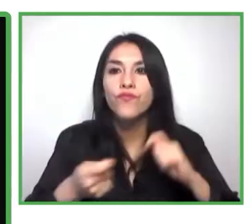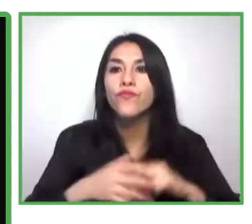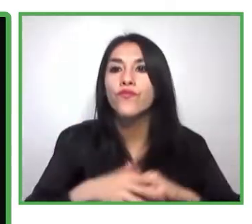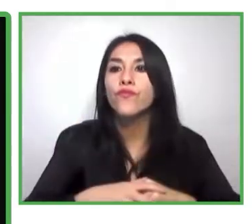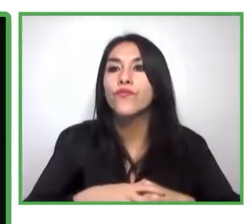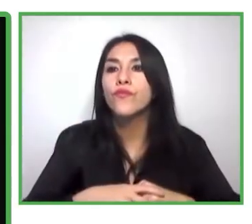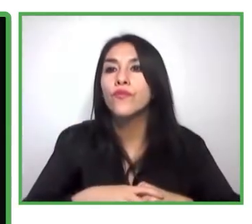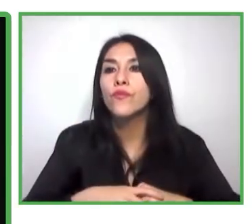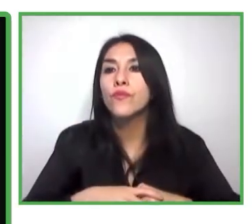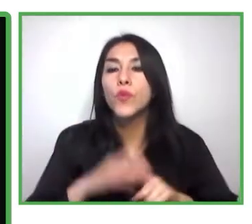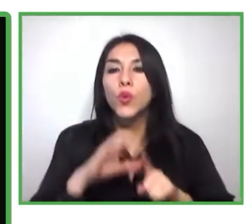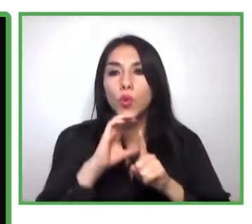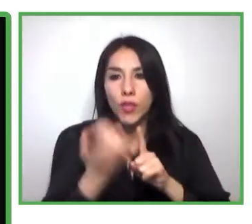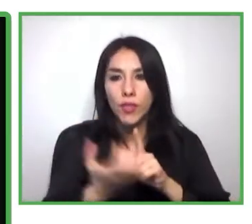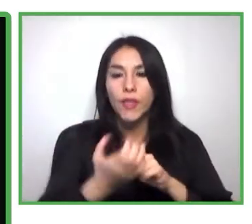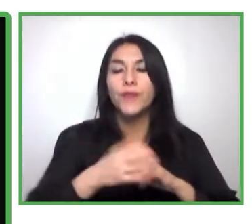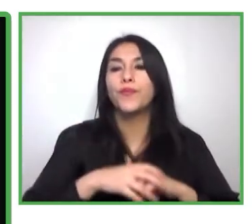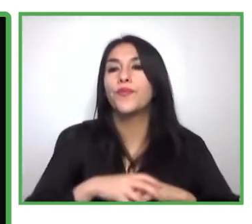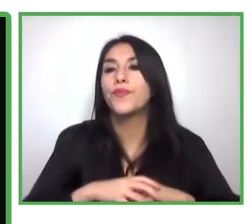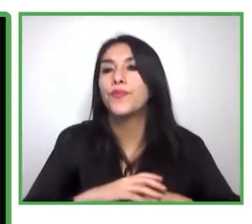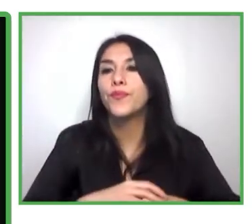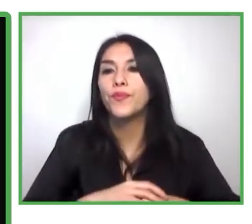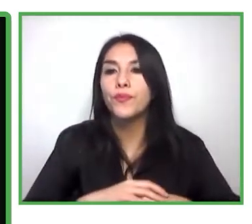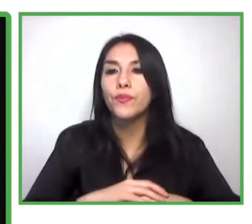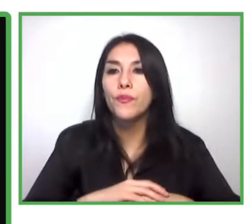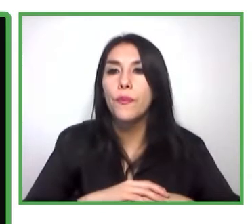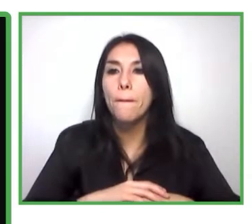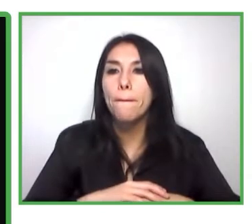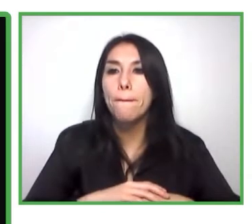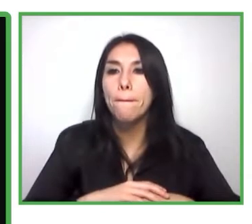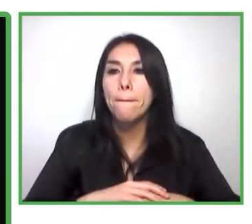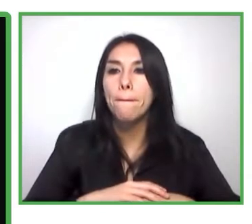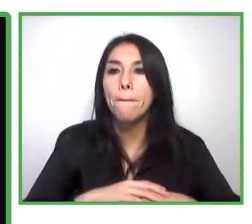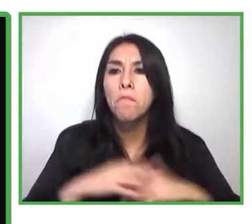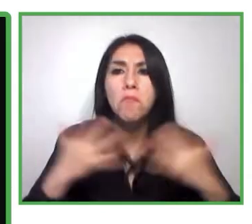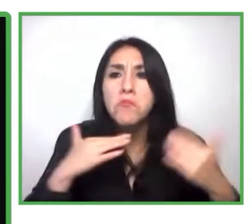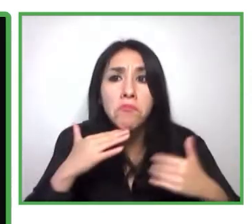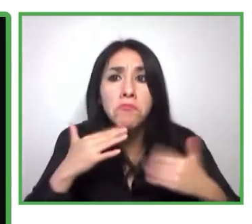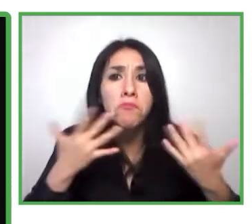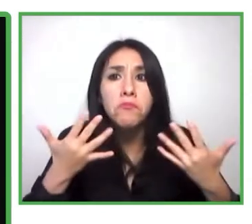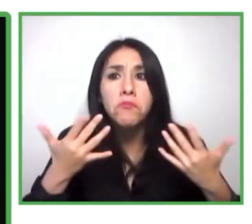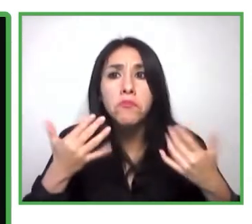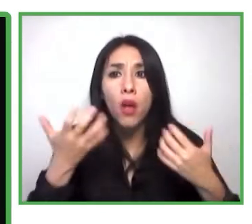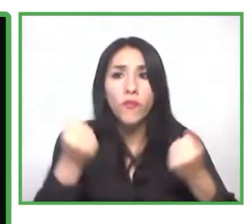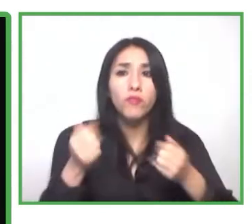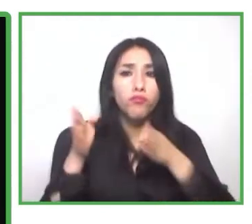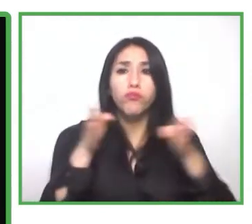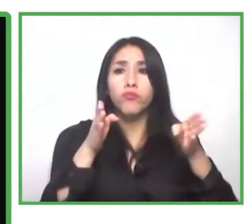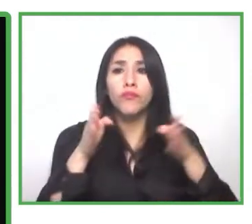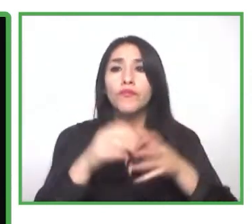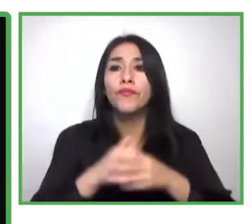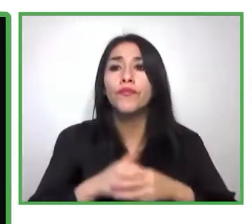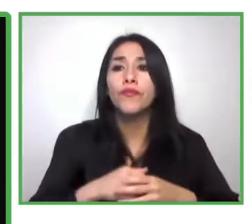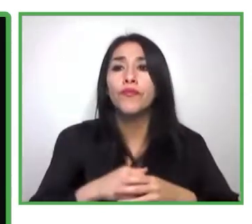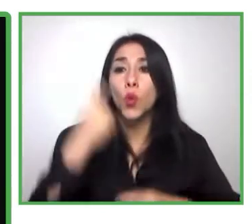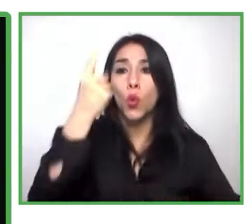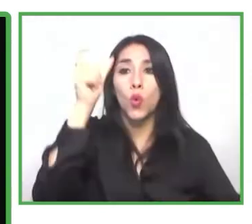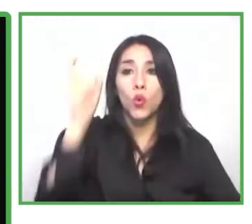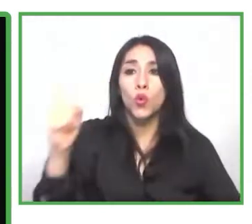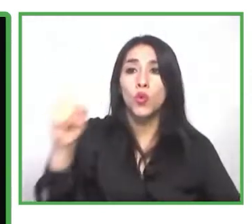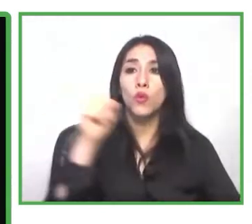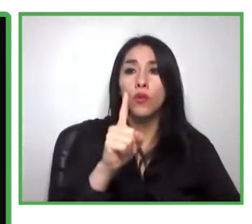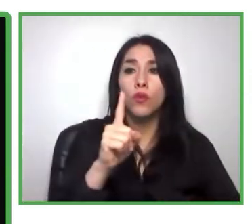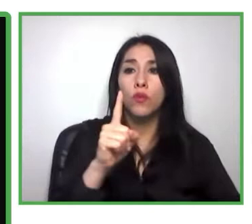con discapacidad viene a través de alguna de las organizaciones que estamos acá presentes, o vía LinkedIn o con las